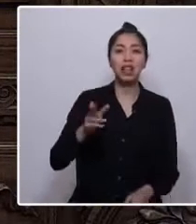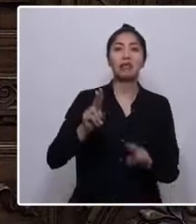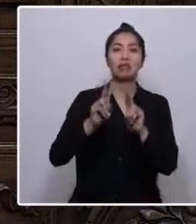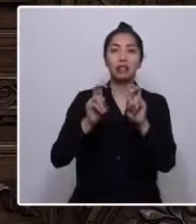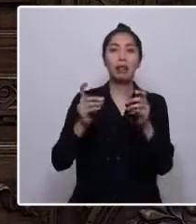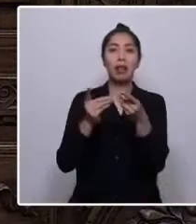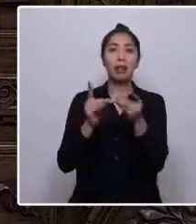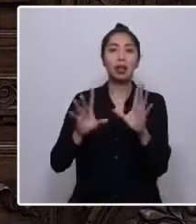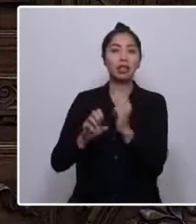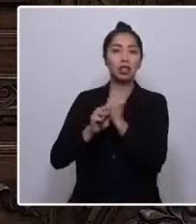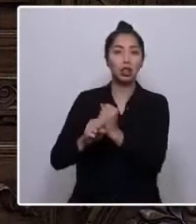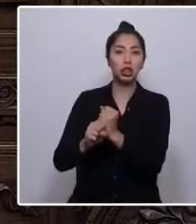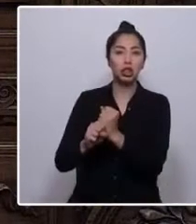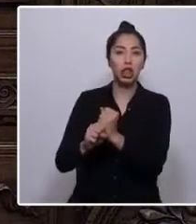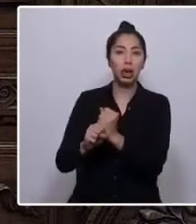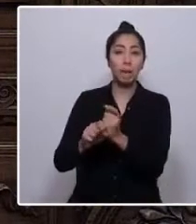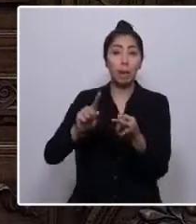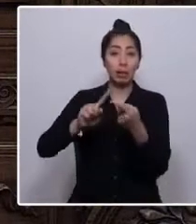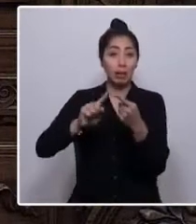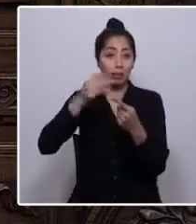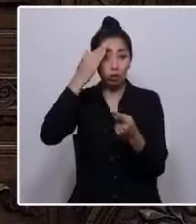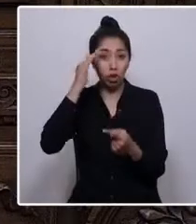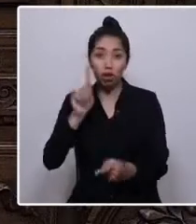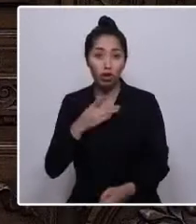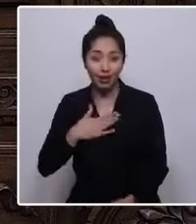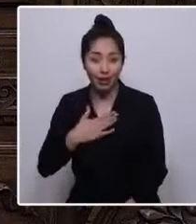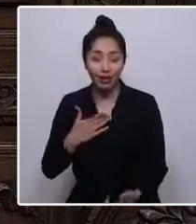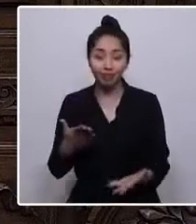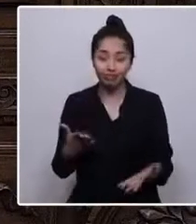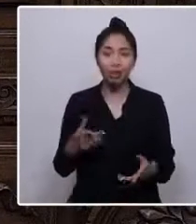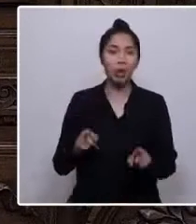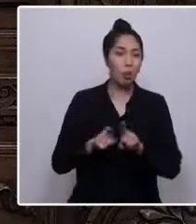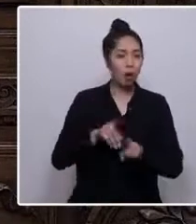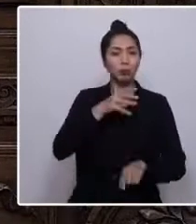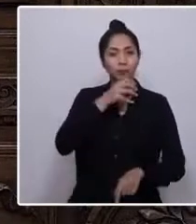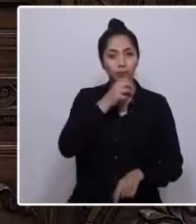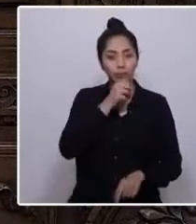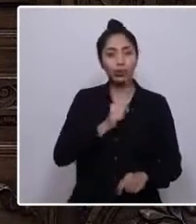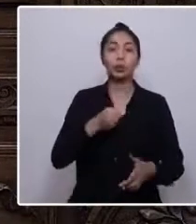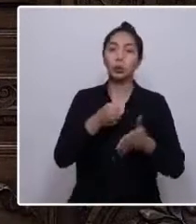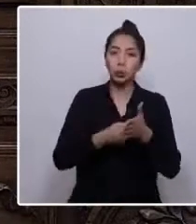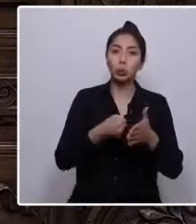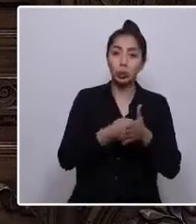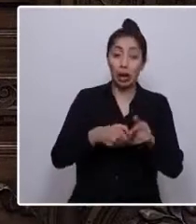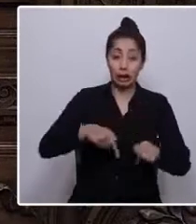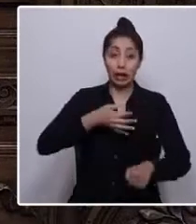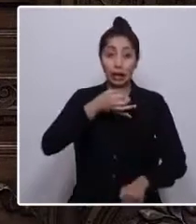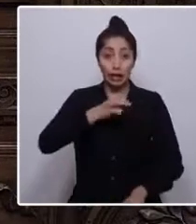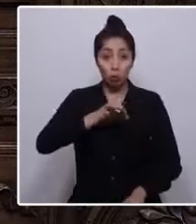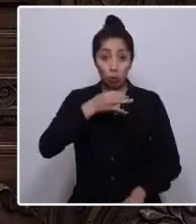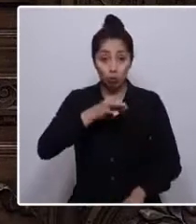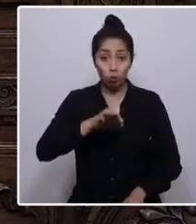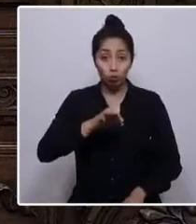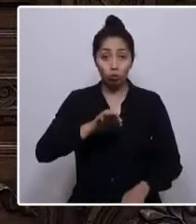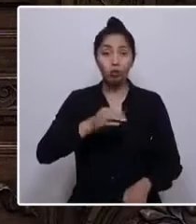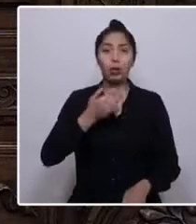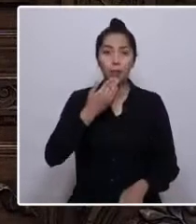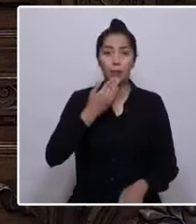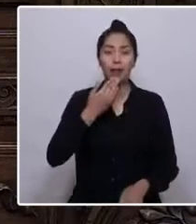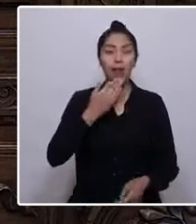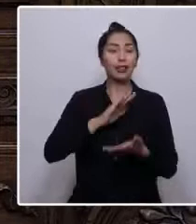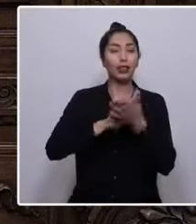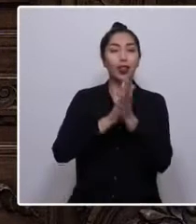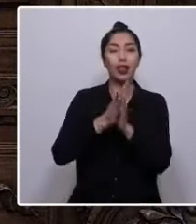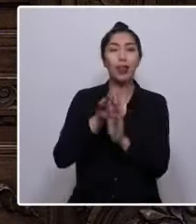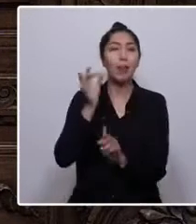participación popular, no triunfen. También dedico este discurso de apertura a todas las mujeres valientes que están